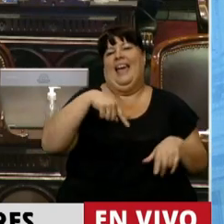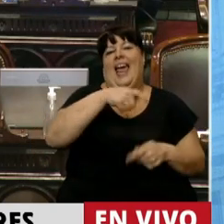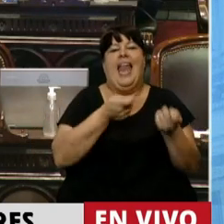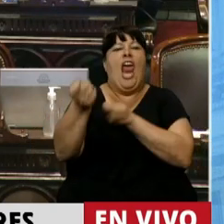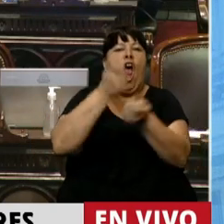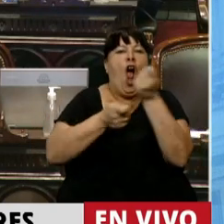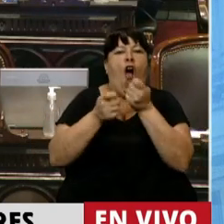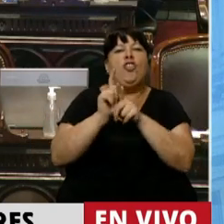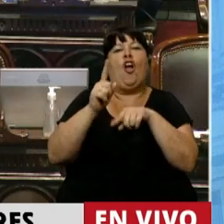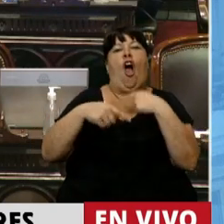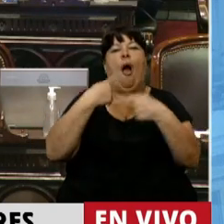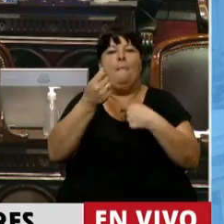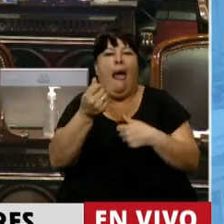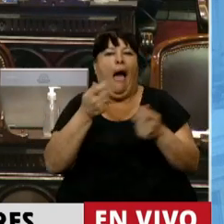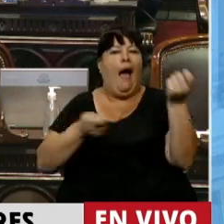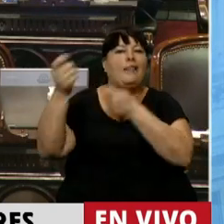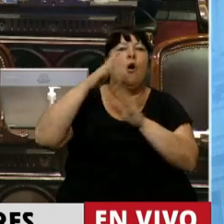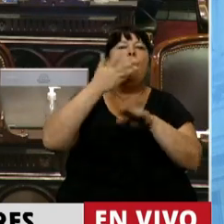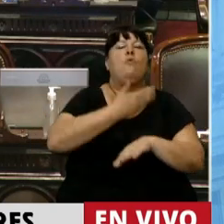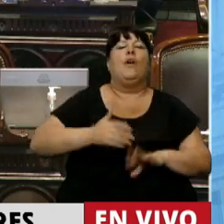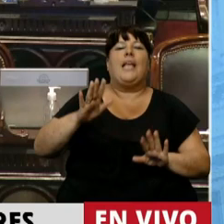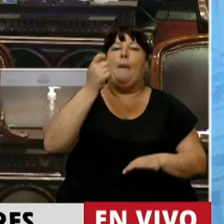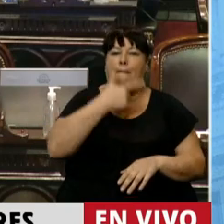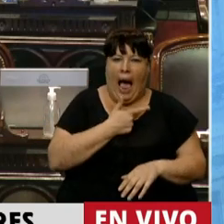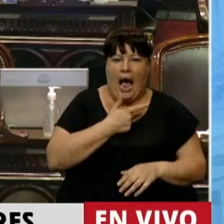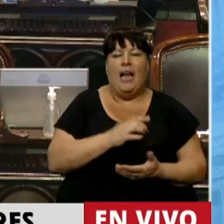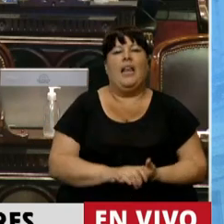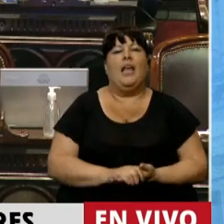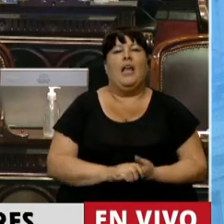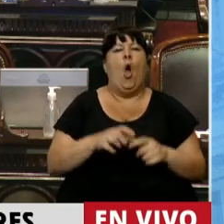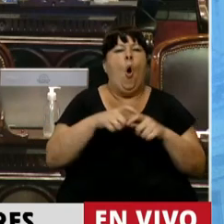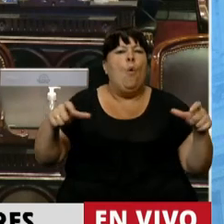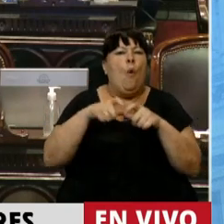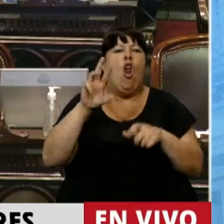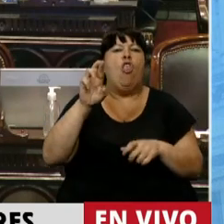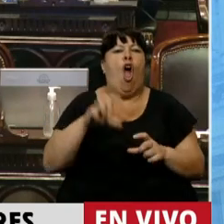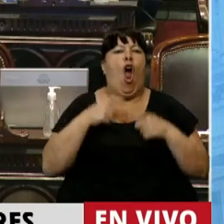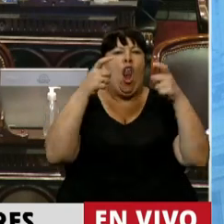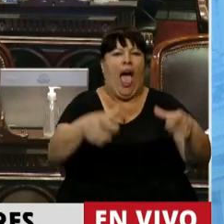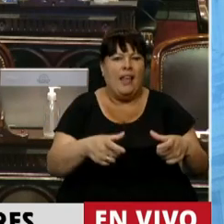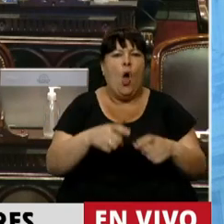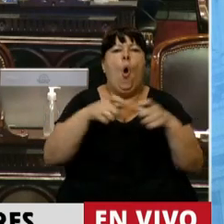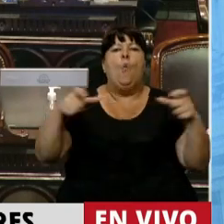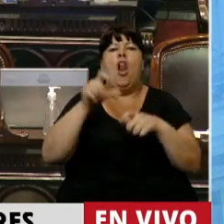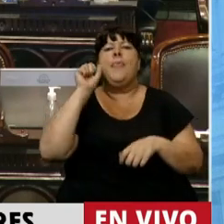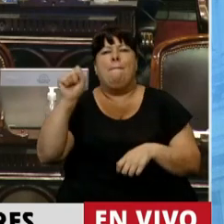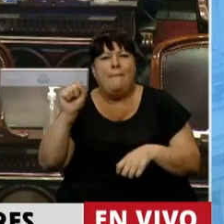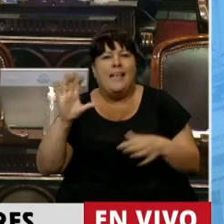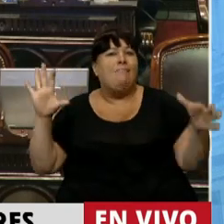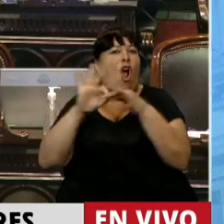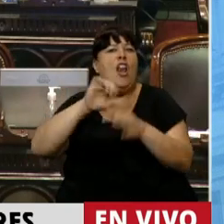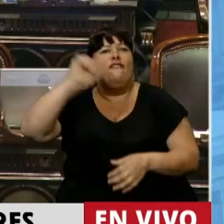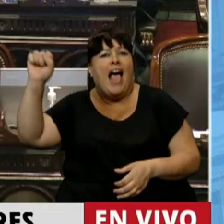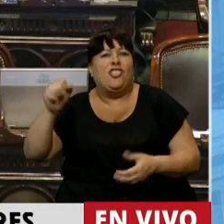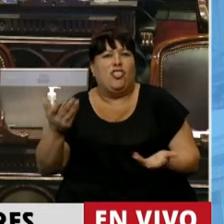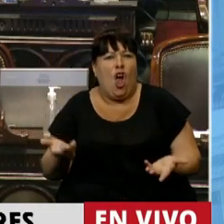hicieron negocio con la bicicleta financiera durante el gobierno de Macri, le dieron bonos en dólares y bonos en pesos atados a la